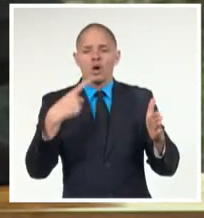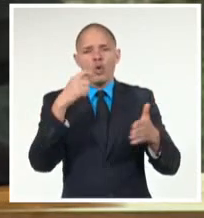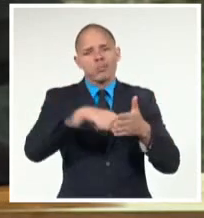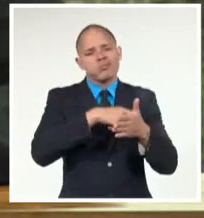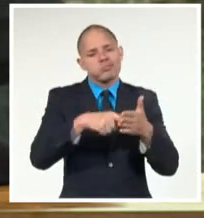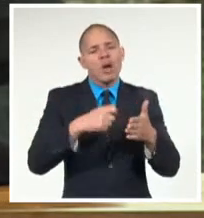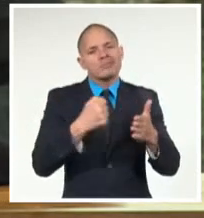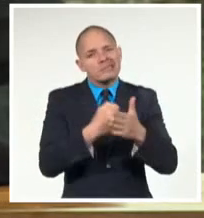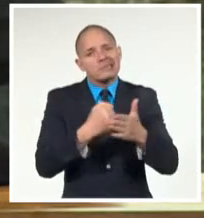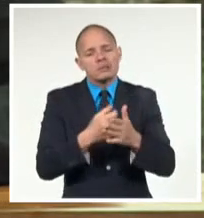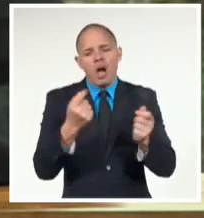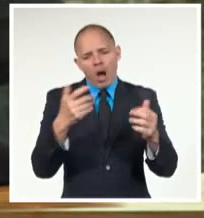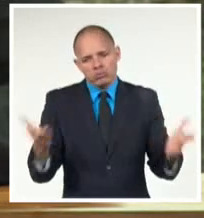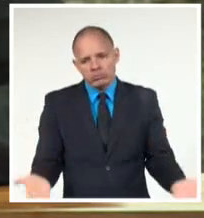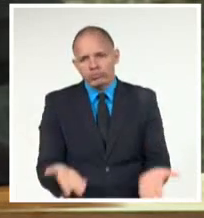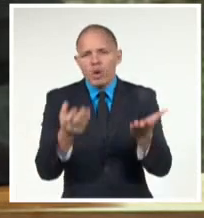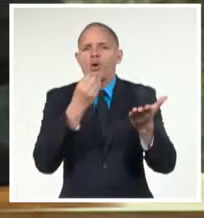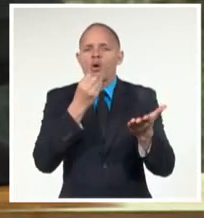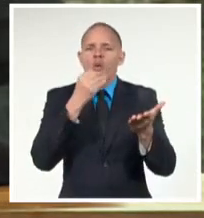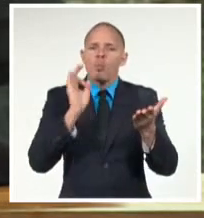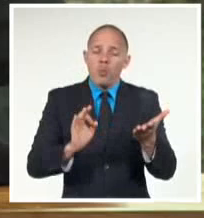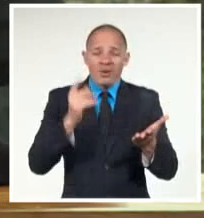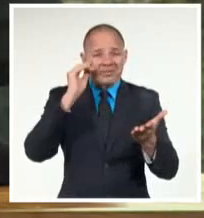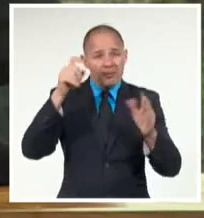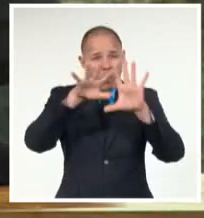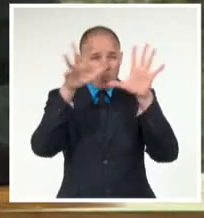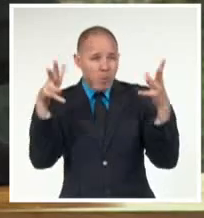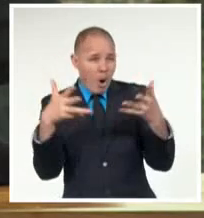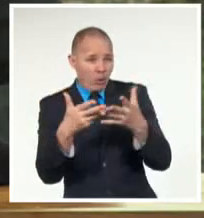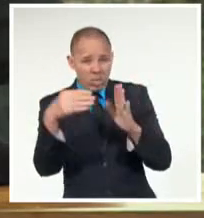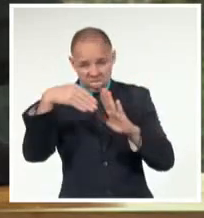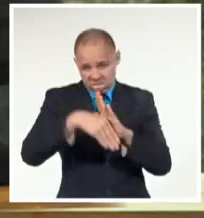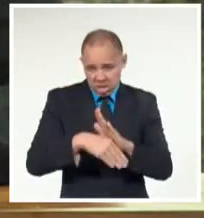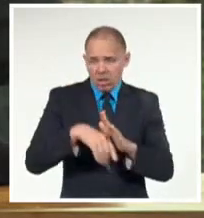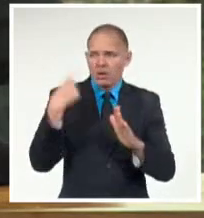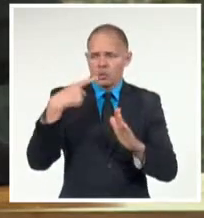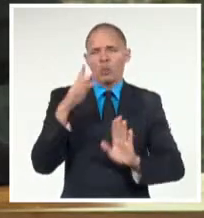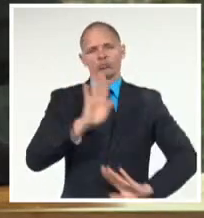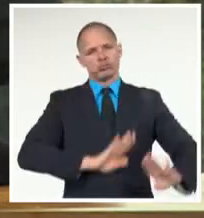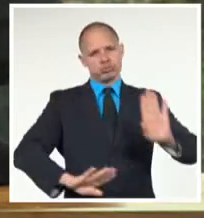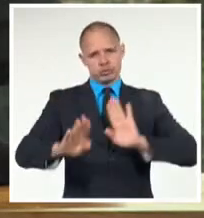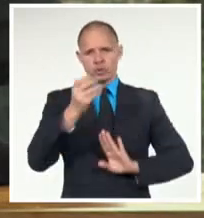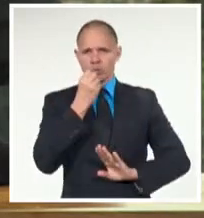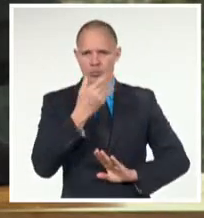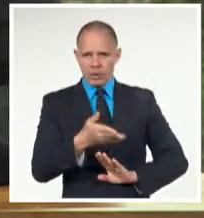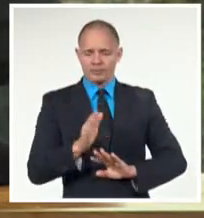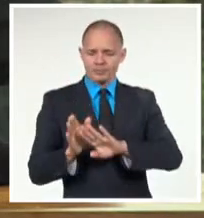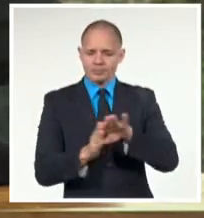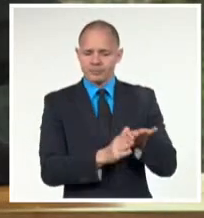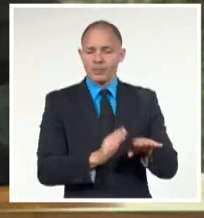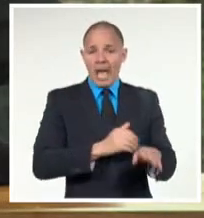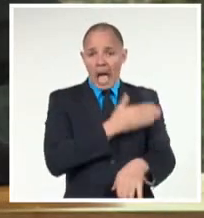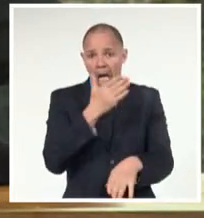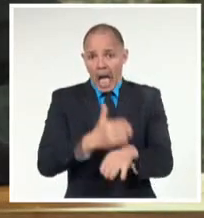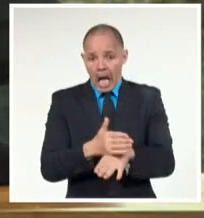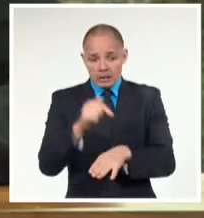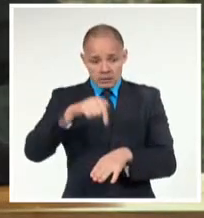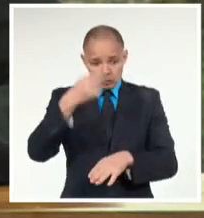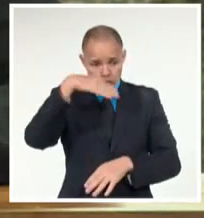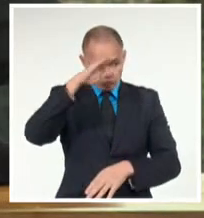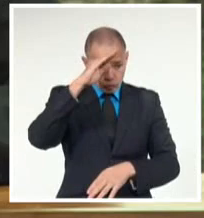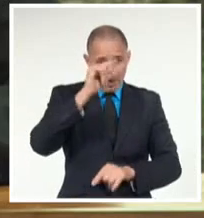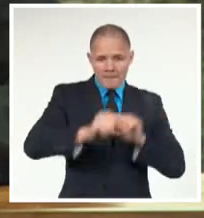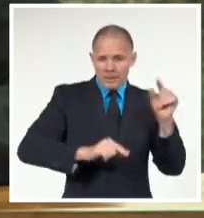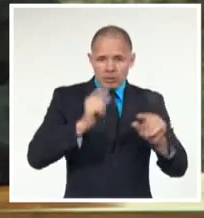de la Economía y el Enfrentamiento a la Crisis Mundial. Hasta el momento, nuestros expertos han identificado amplias potencialidades e